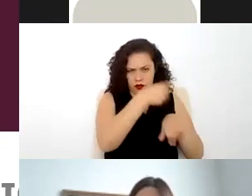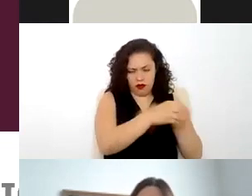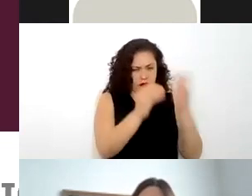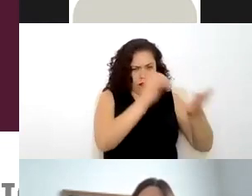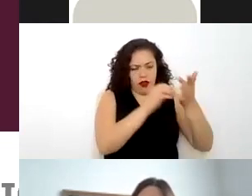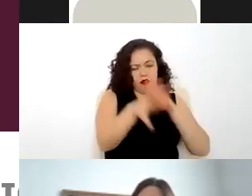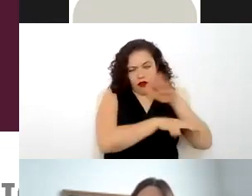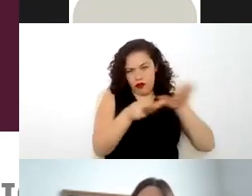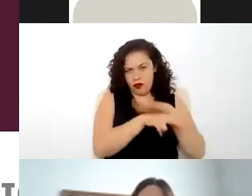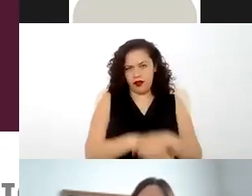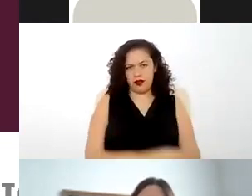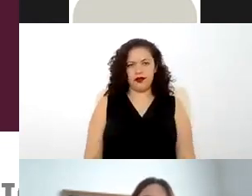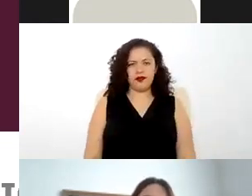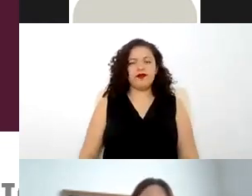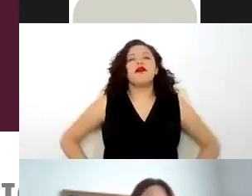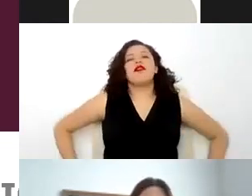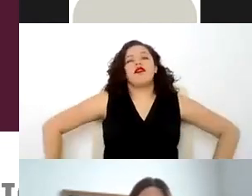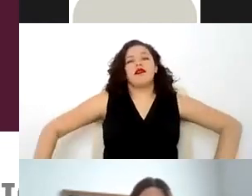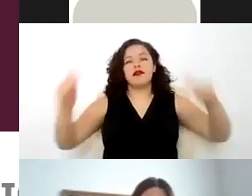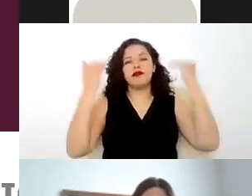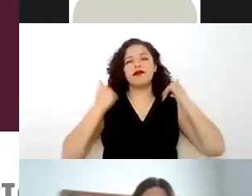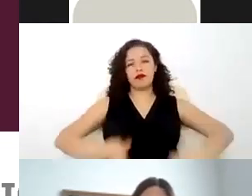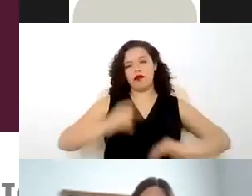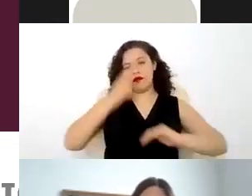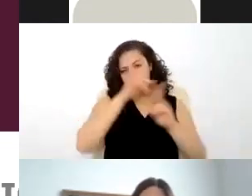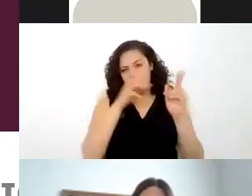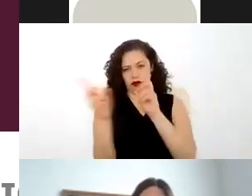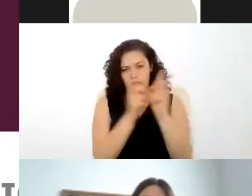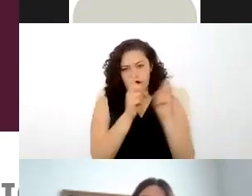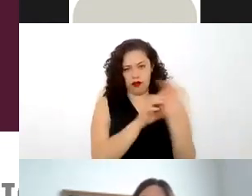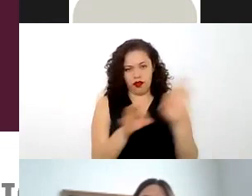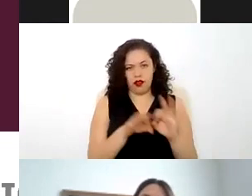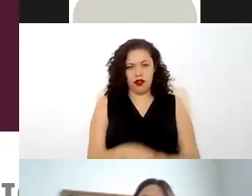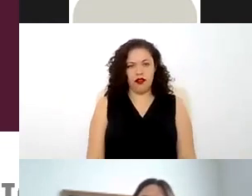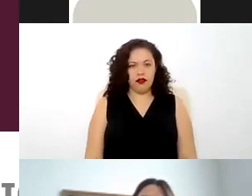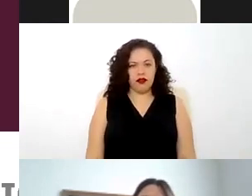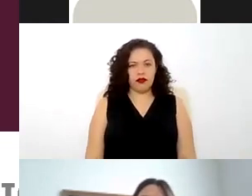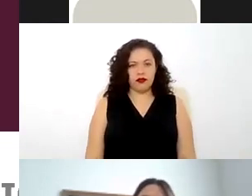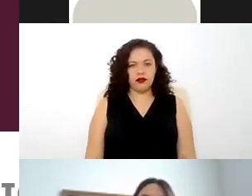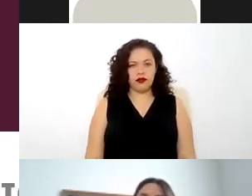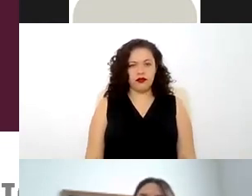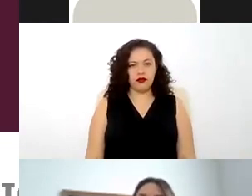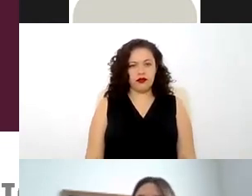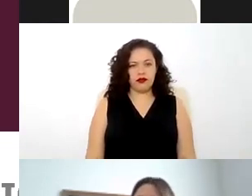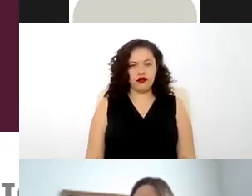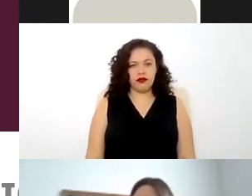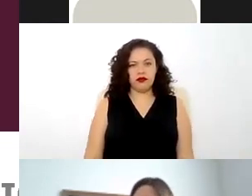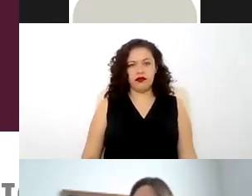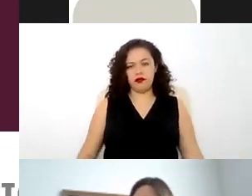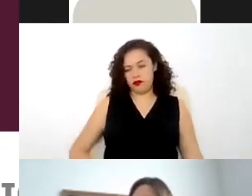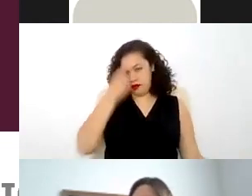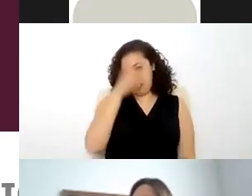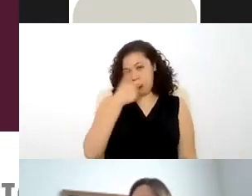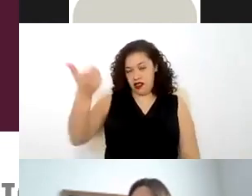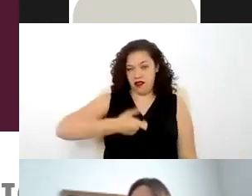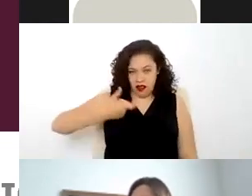el siguiente elemento de la relación laboral es que como toda entrada y salida de dinero